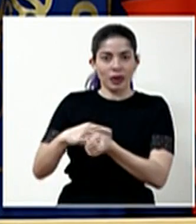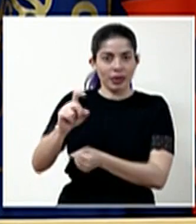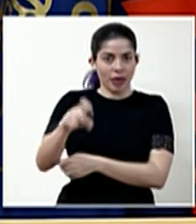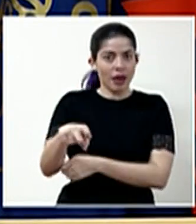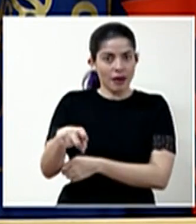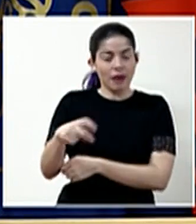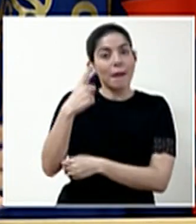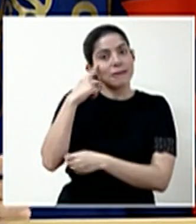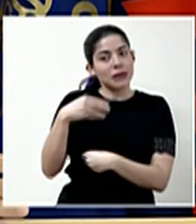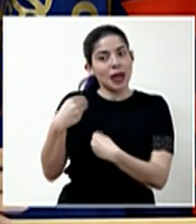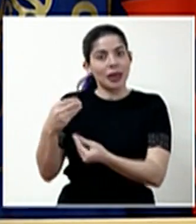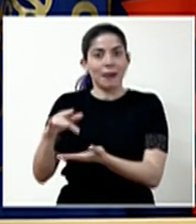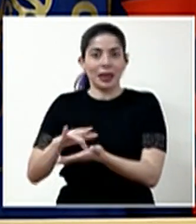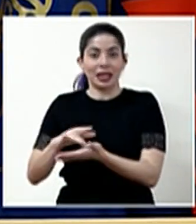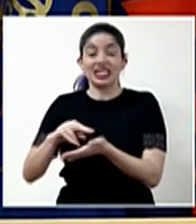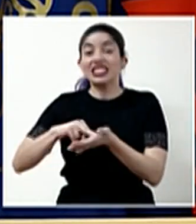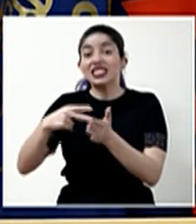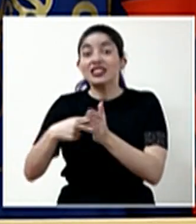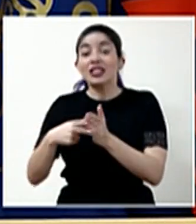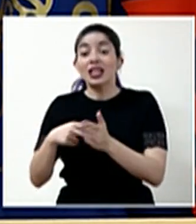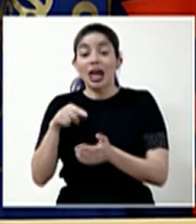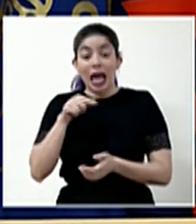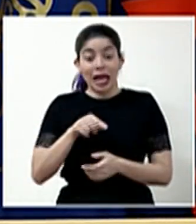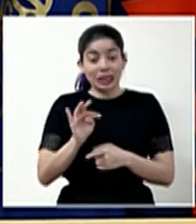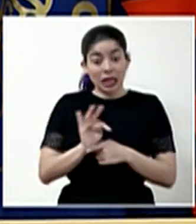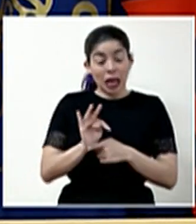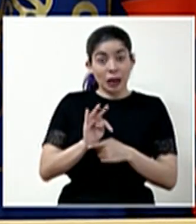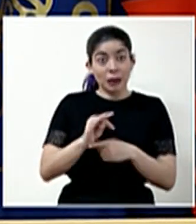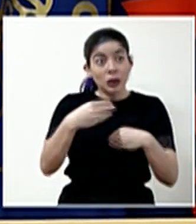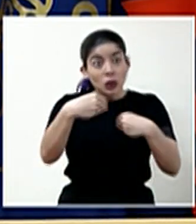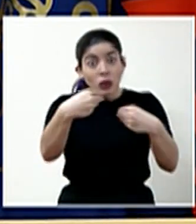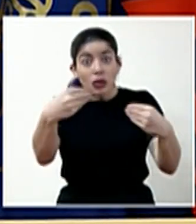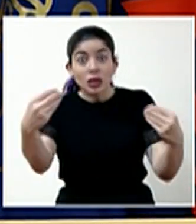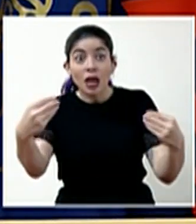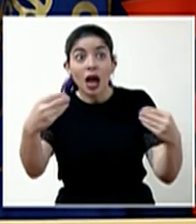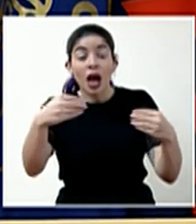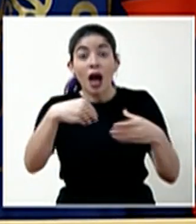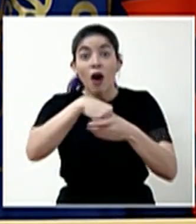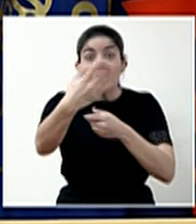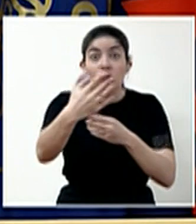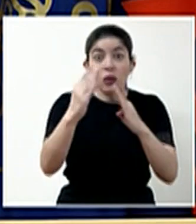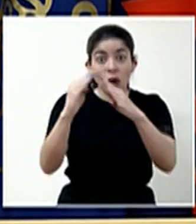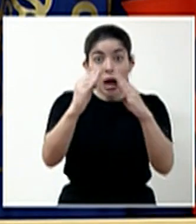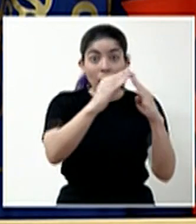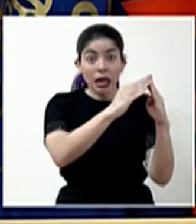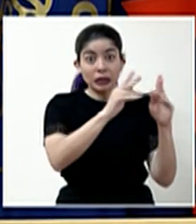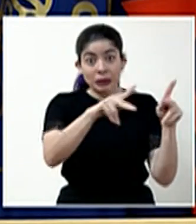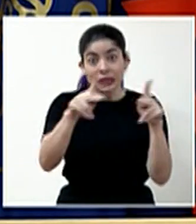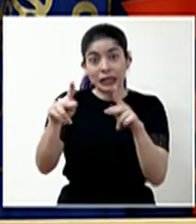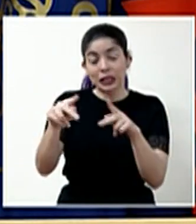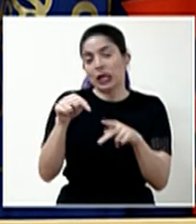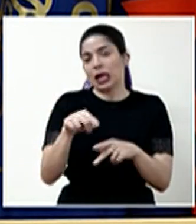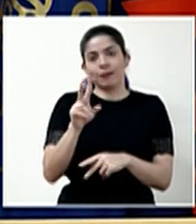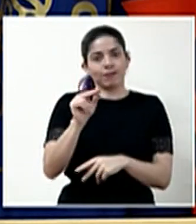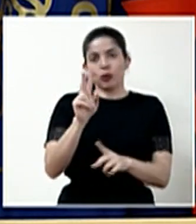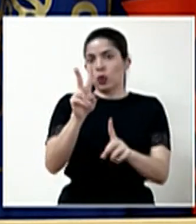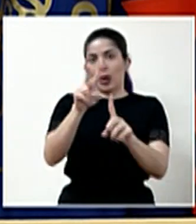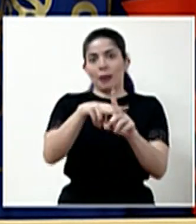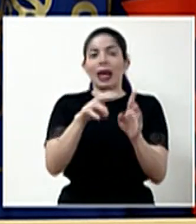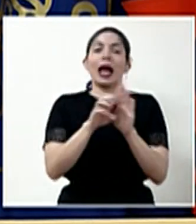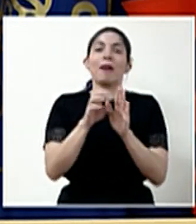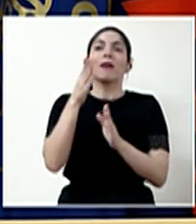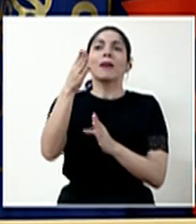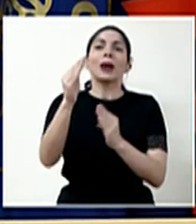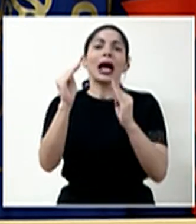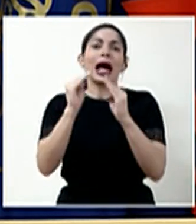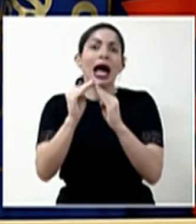Así que no se va a estar aplicando esta terapia en el entorno ambulatorio que implicaría, por ejemplo, ir a una